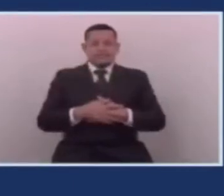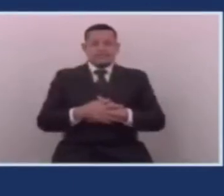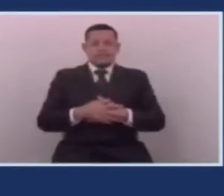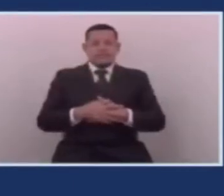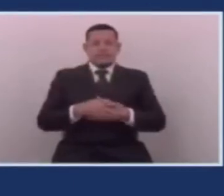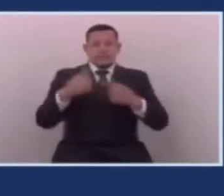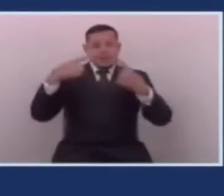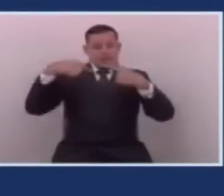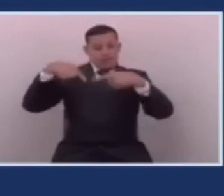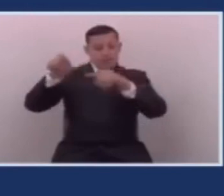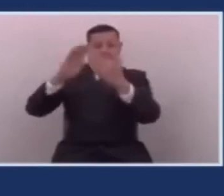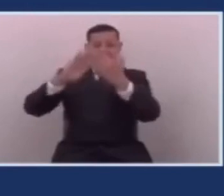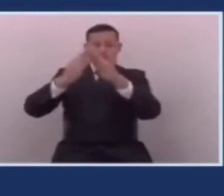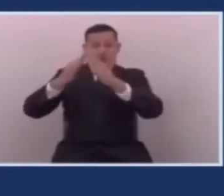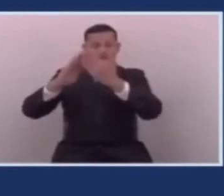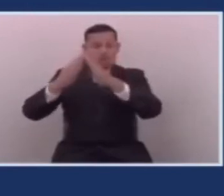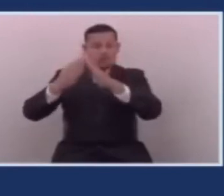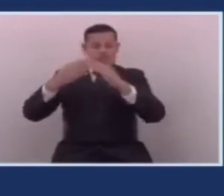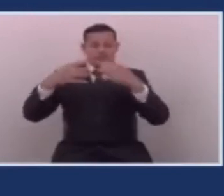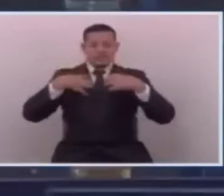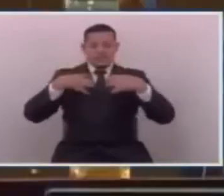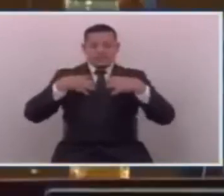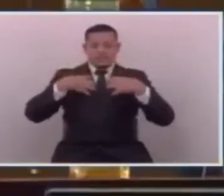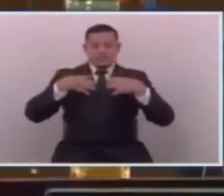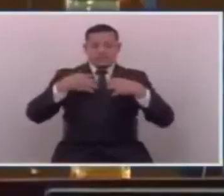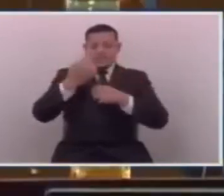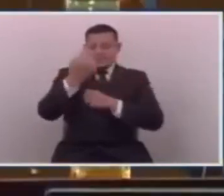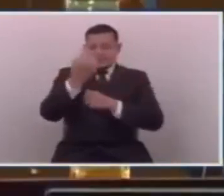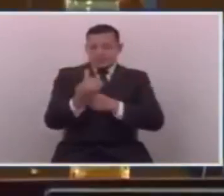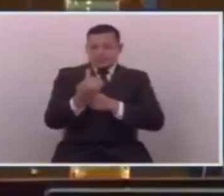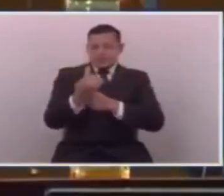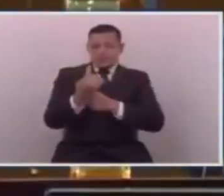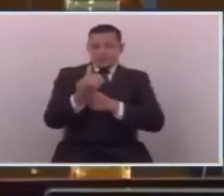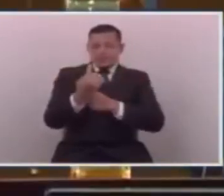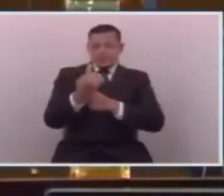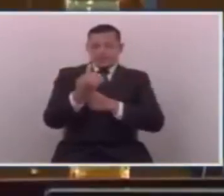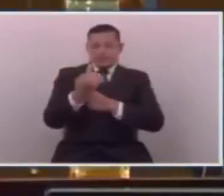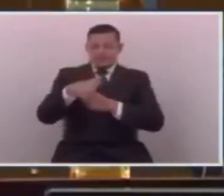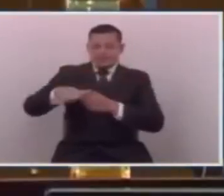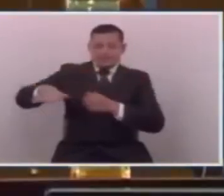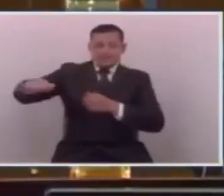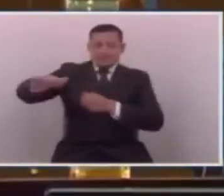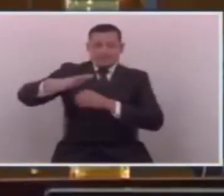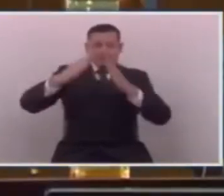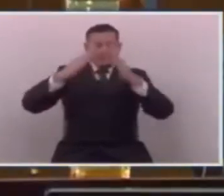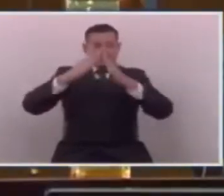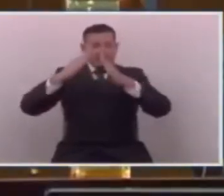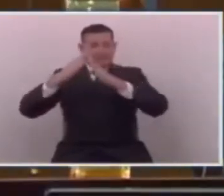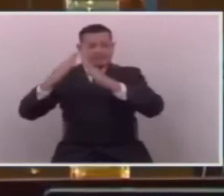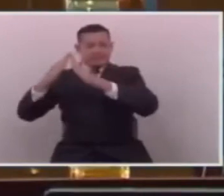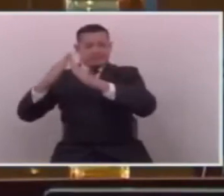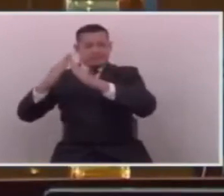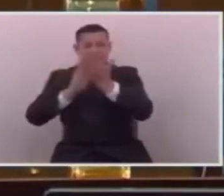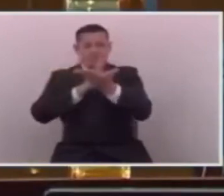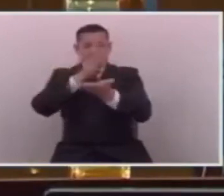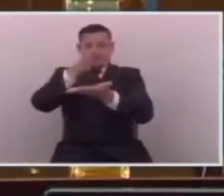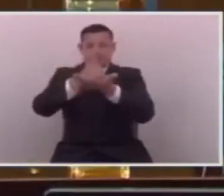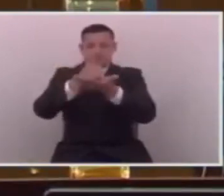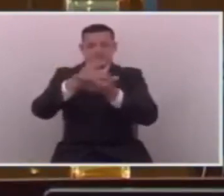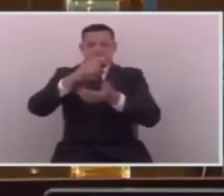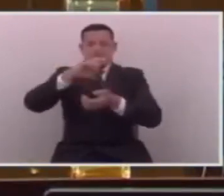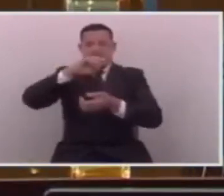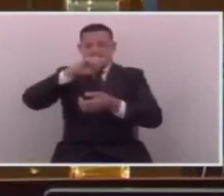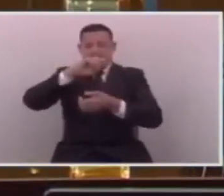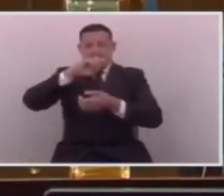a que vayan a las comunidades, a que vayan a las colonias, a que vayan a los barrios,